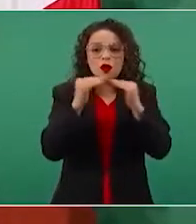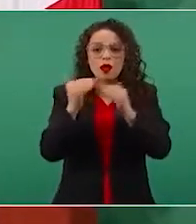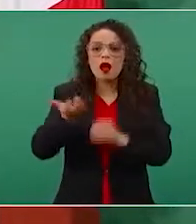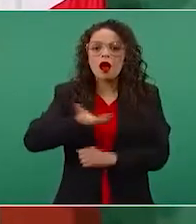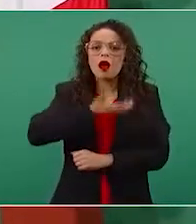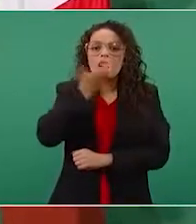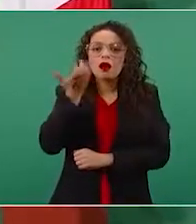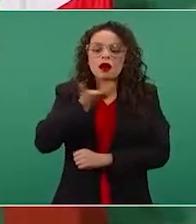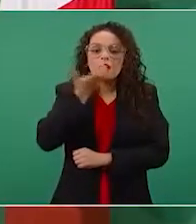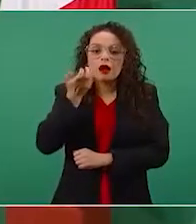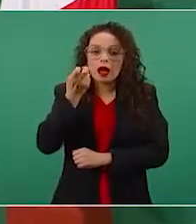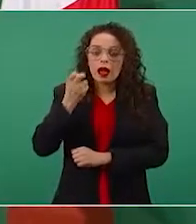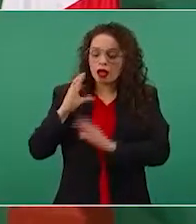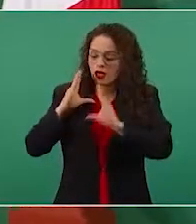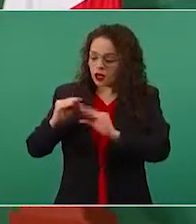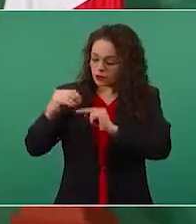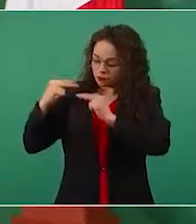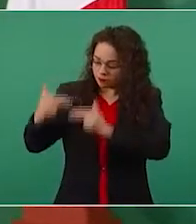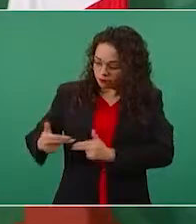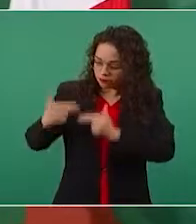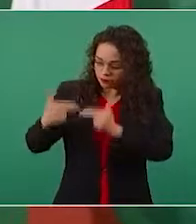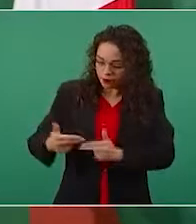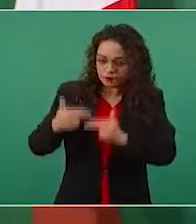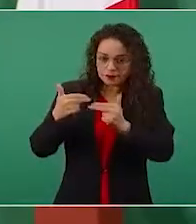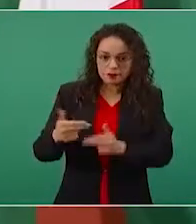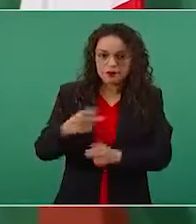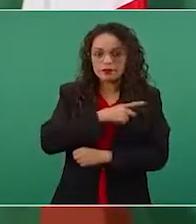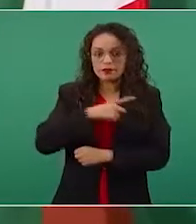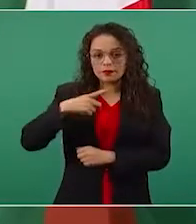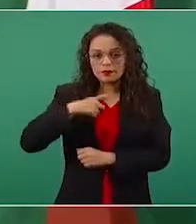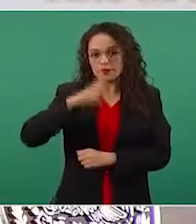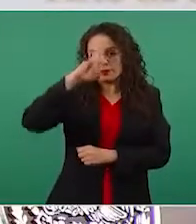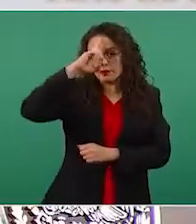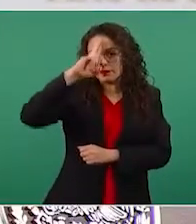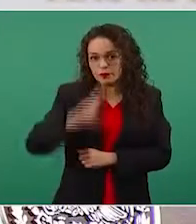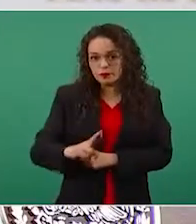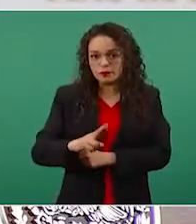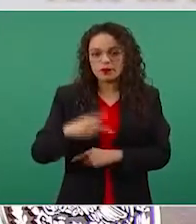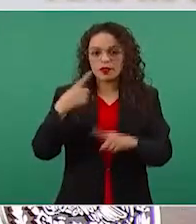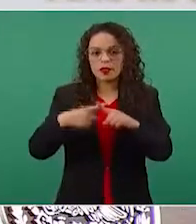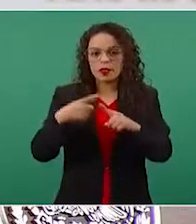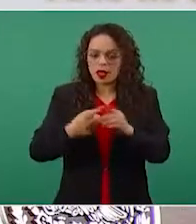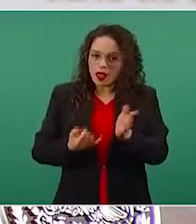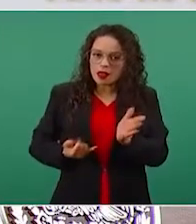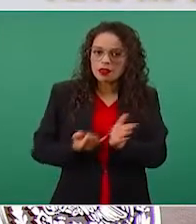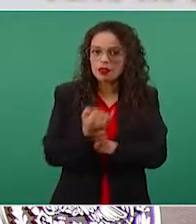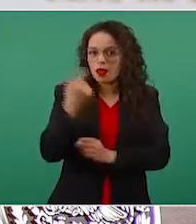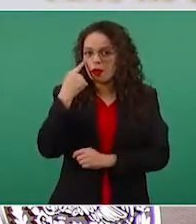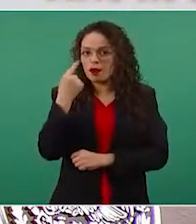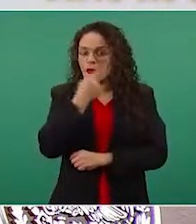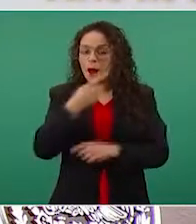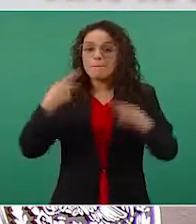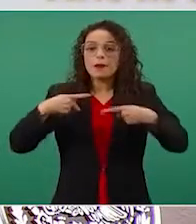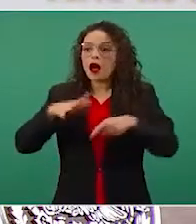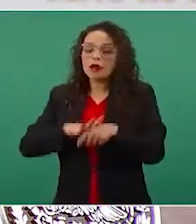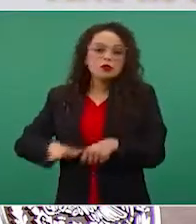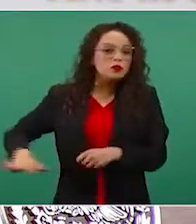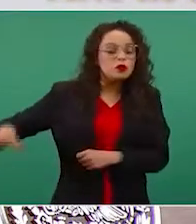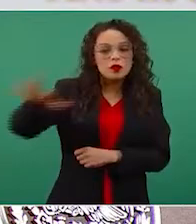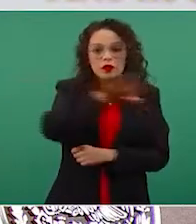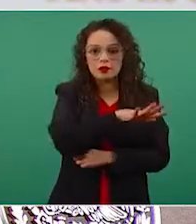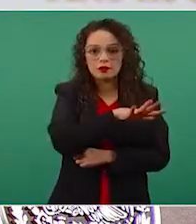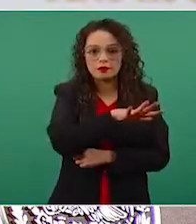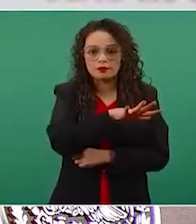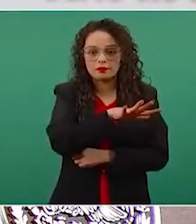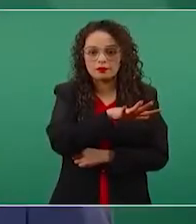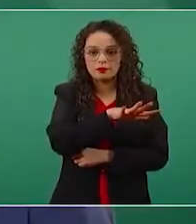el respeto a la voluntad popular, el respeto a las decisiones del pueblo,